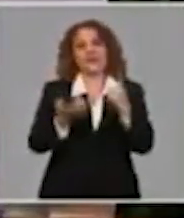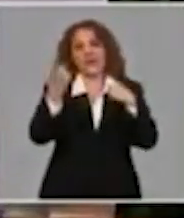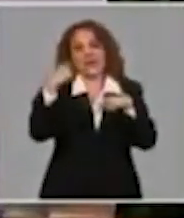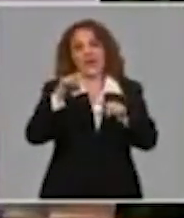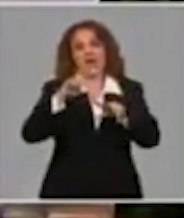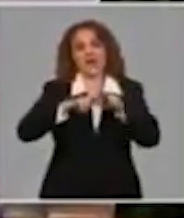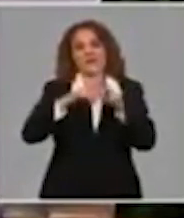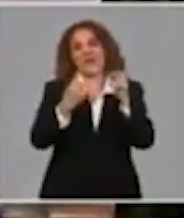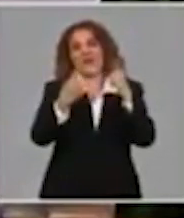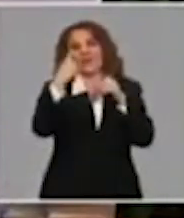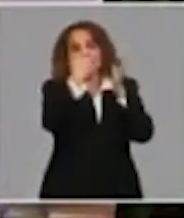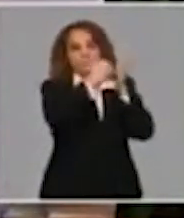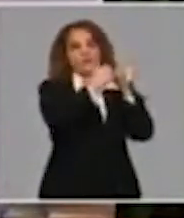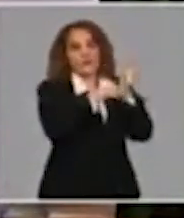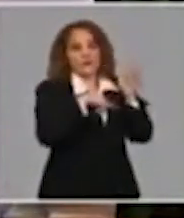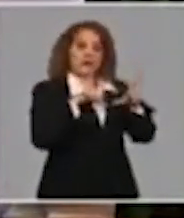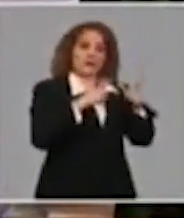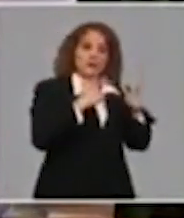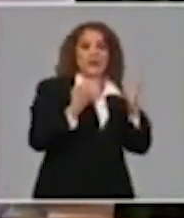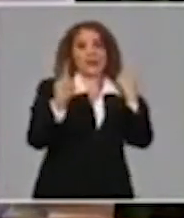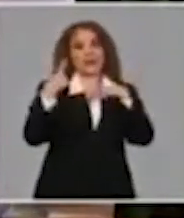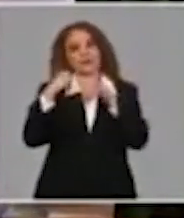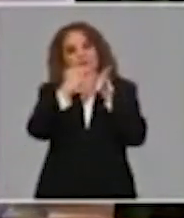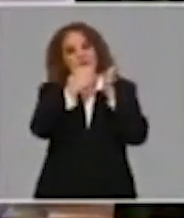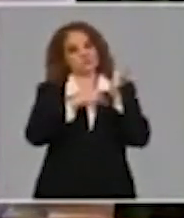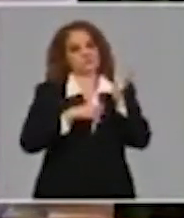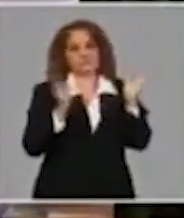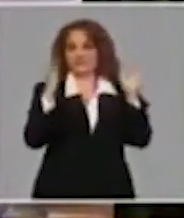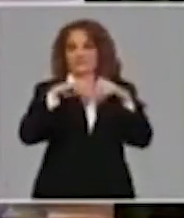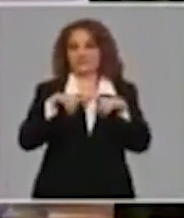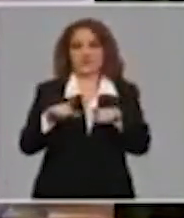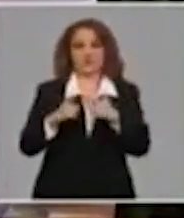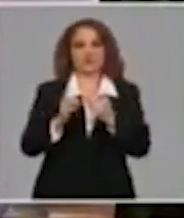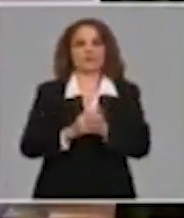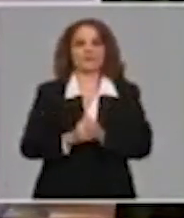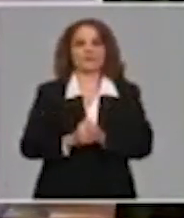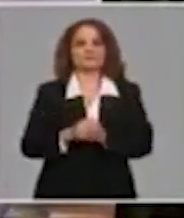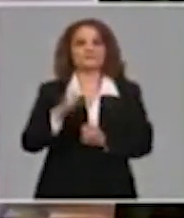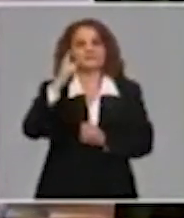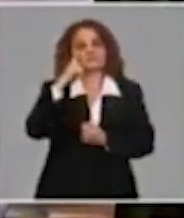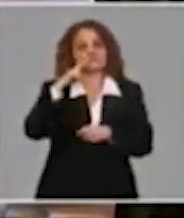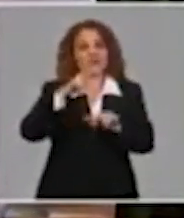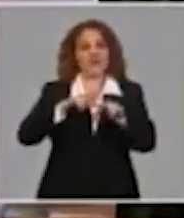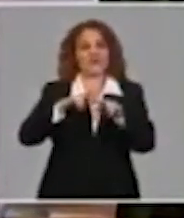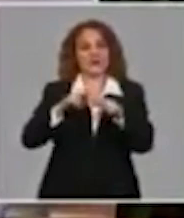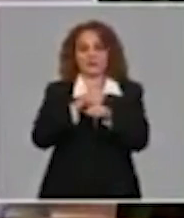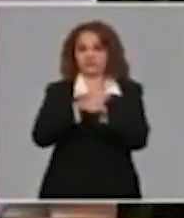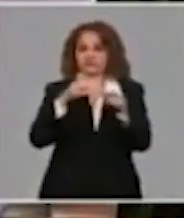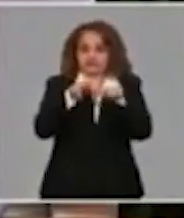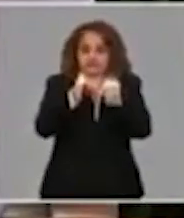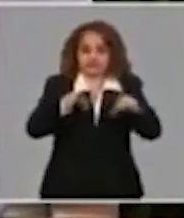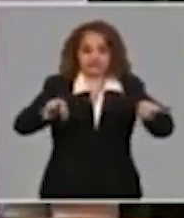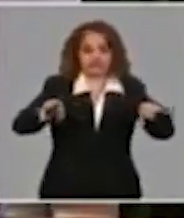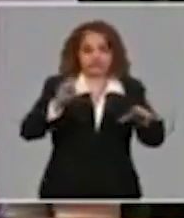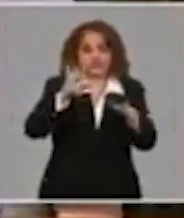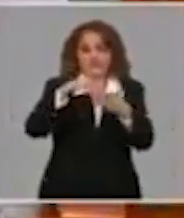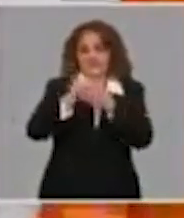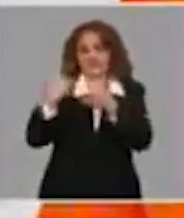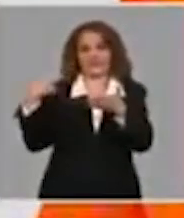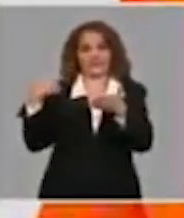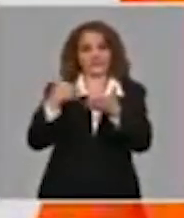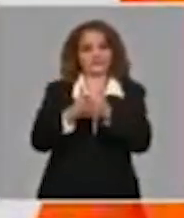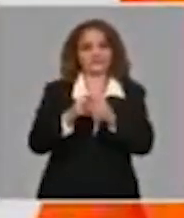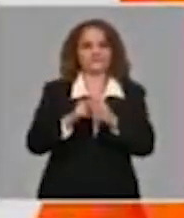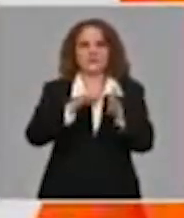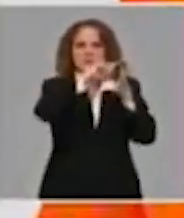comprometidos. Y ya lo específicamente de La Habana, que es quien tiene la mayor transmisión en los últimos 15 días. Y el último indicador, que son los eventos de